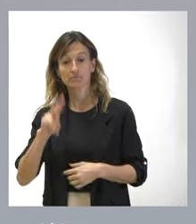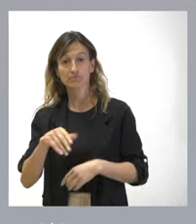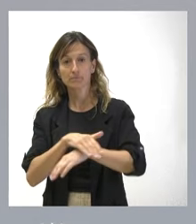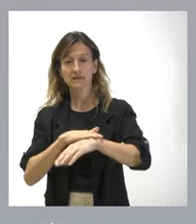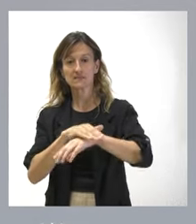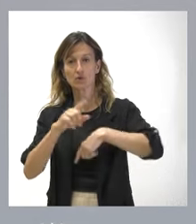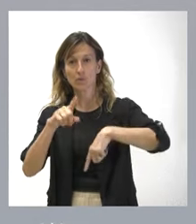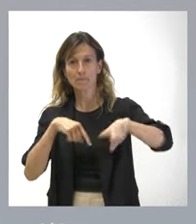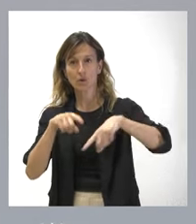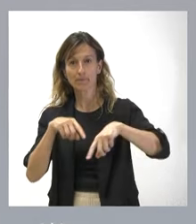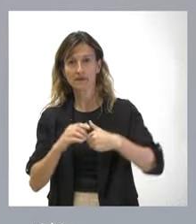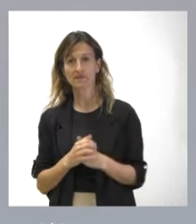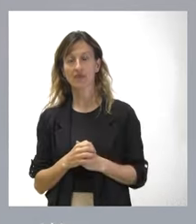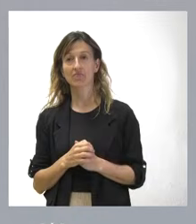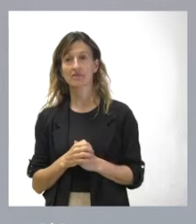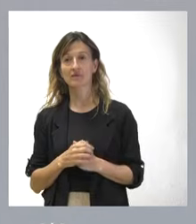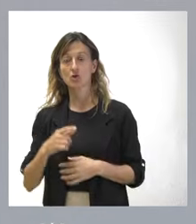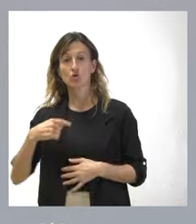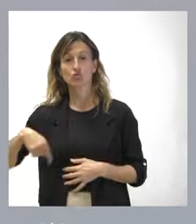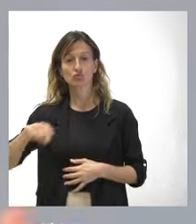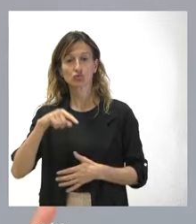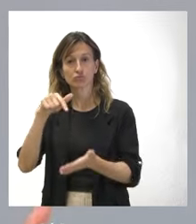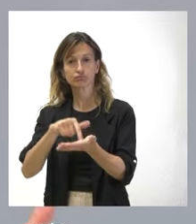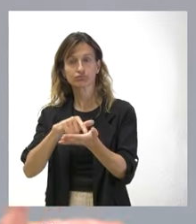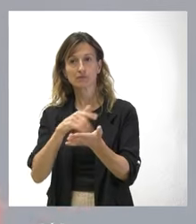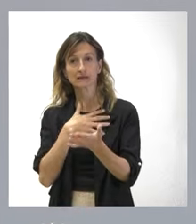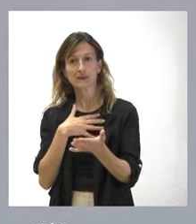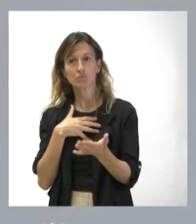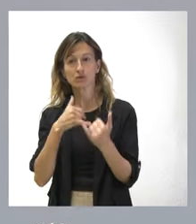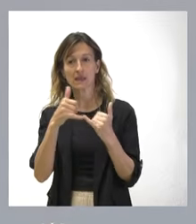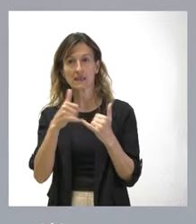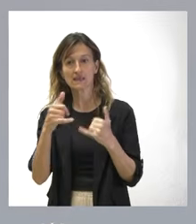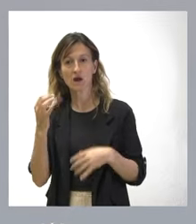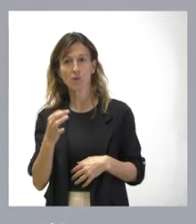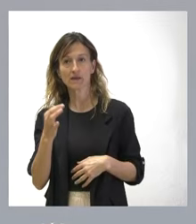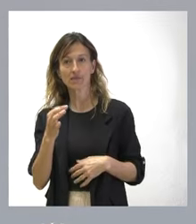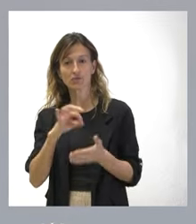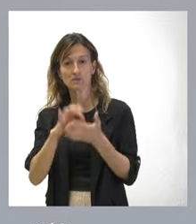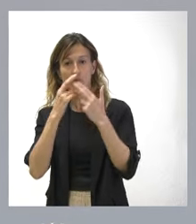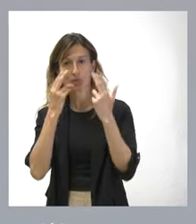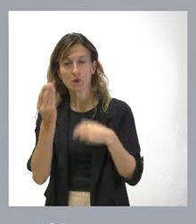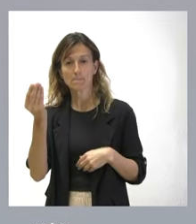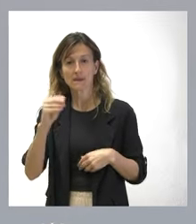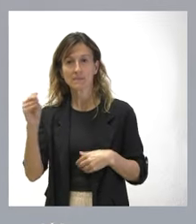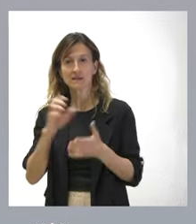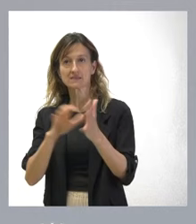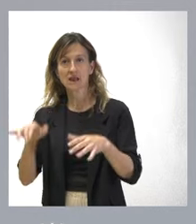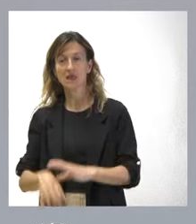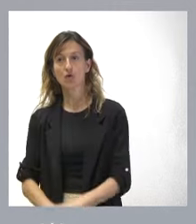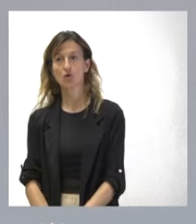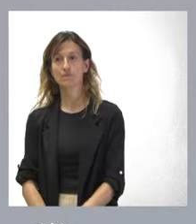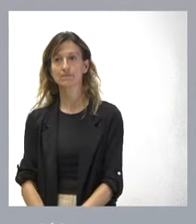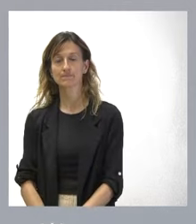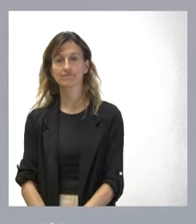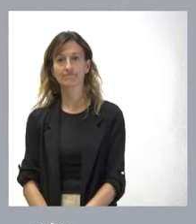Movilidad. Nosotros tenemos una reivindicación muy clara de ir ampliando las líneas que son obligación de servicio público en el ámbito de Castilla y León. Y